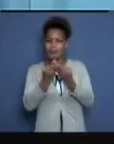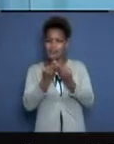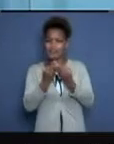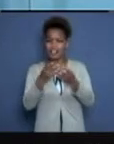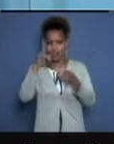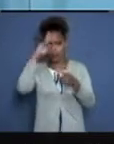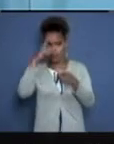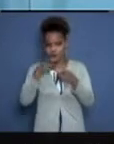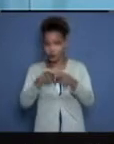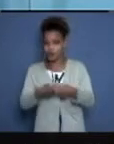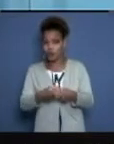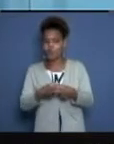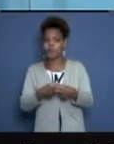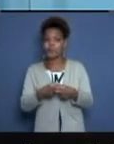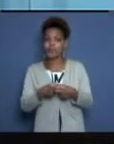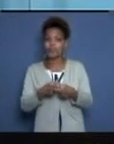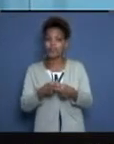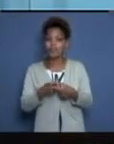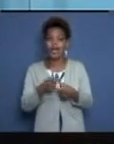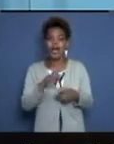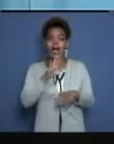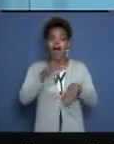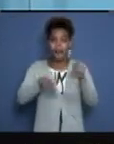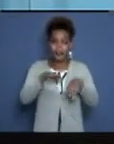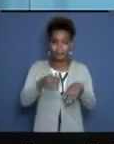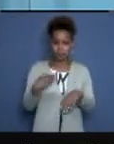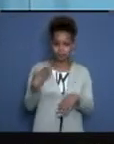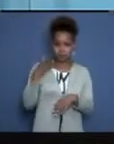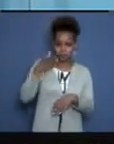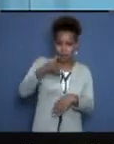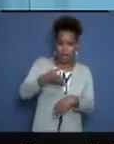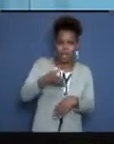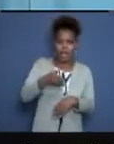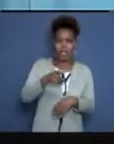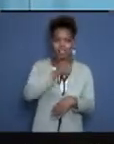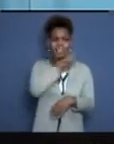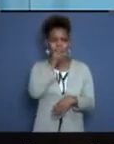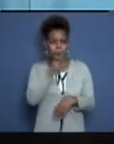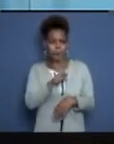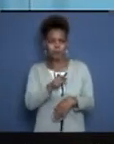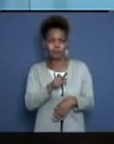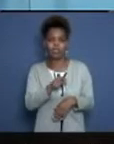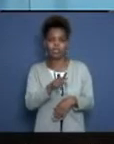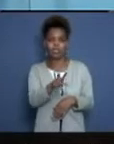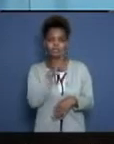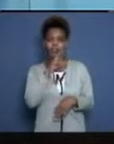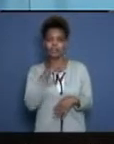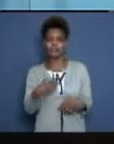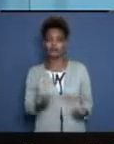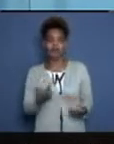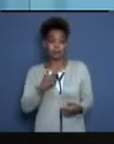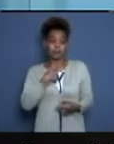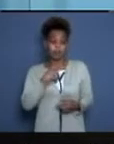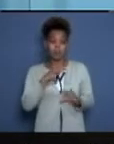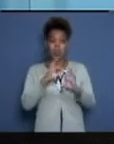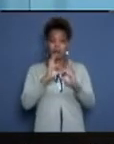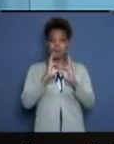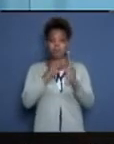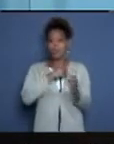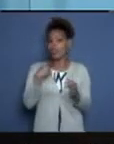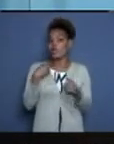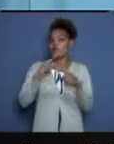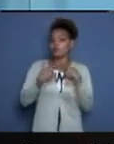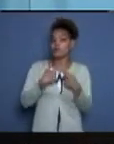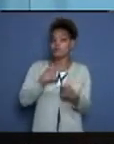usted va y le pregunta y dice que ellos también tienen familia y necesitan vivir. Mire, nosotros lo entendemos, y yo lo decía en varios